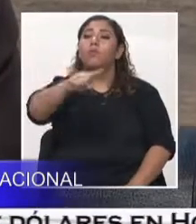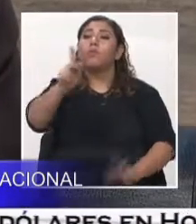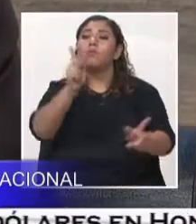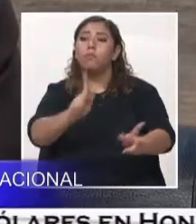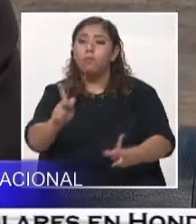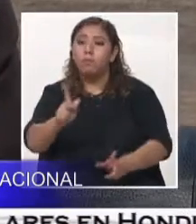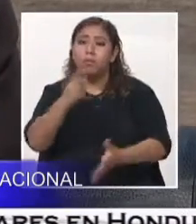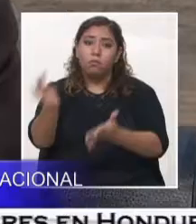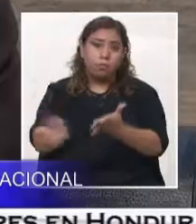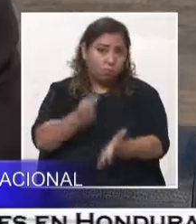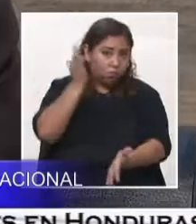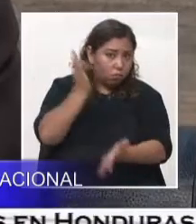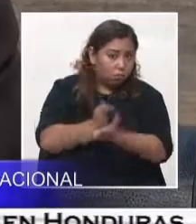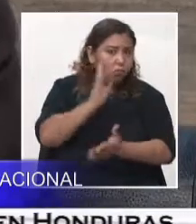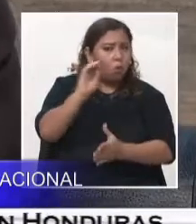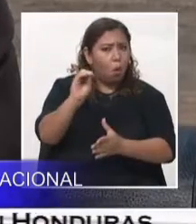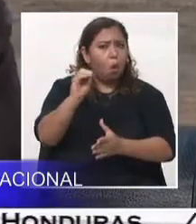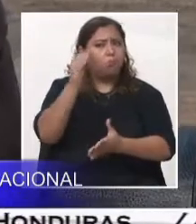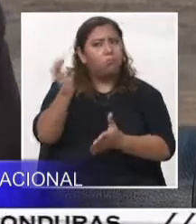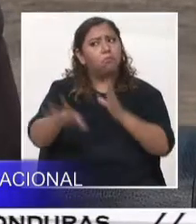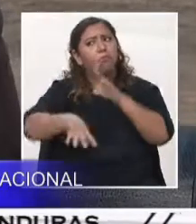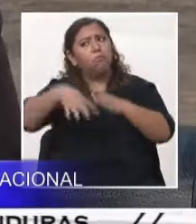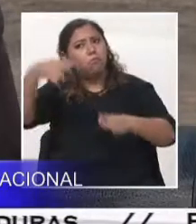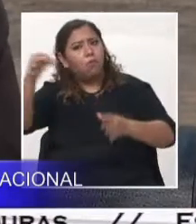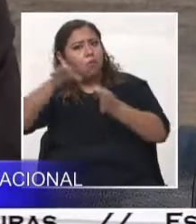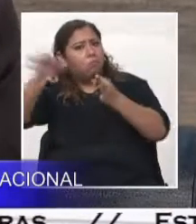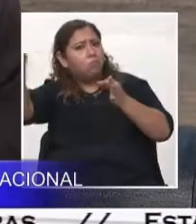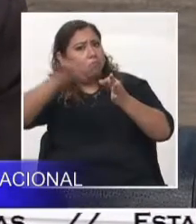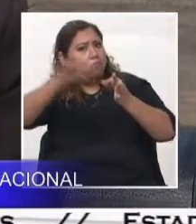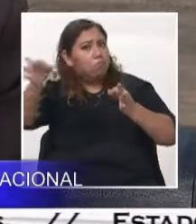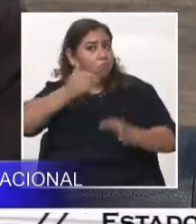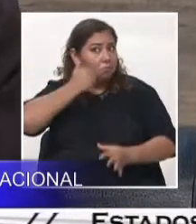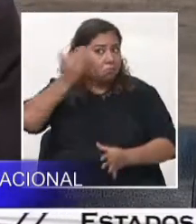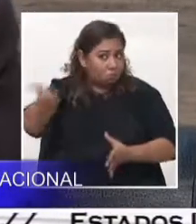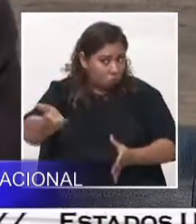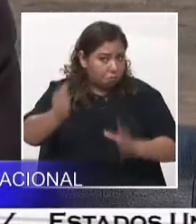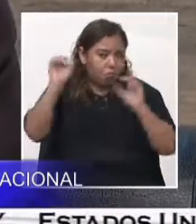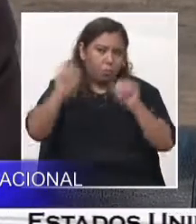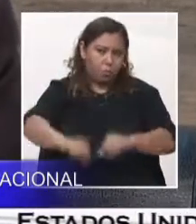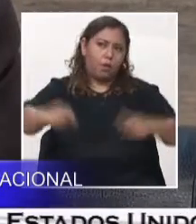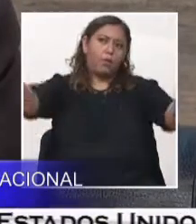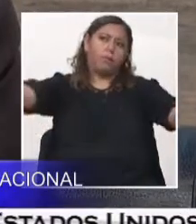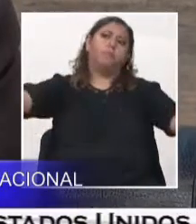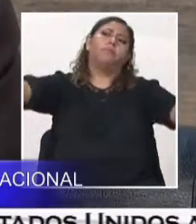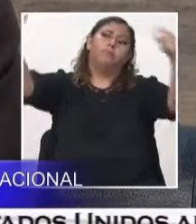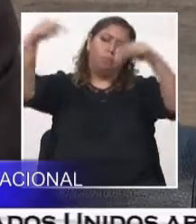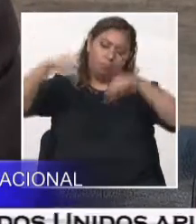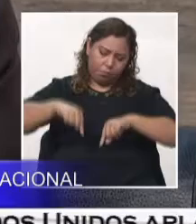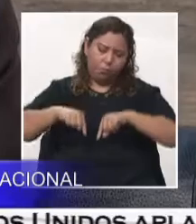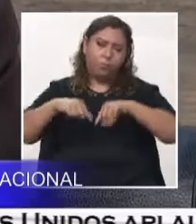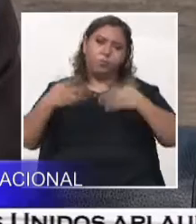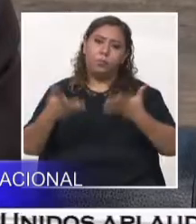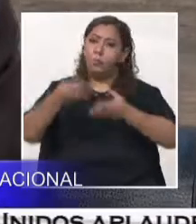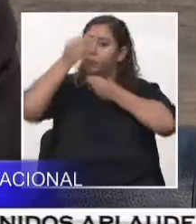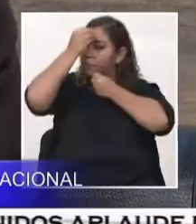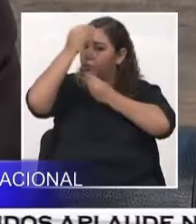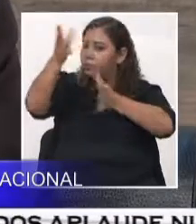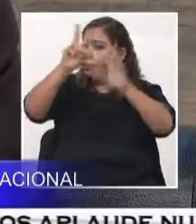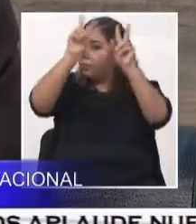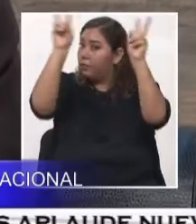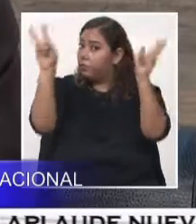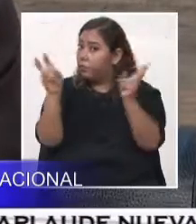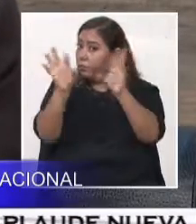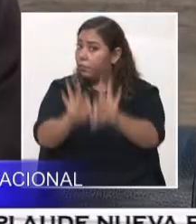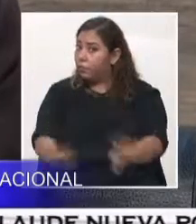en Tegucigalpa, fuera de Tegucigalpa, en el rincón más lejano de Honduras que pueda participar e informarse de este tema que